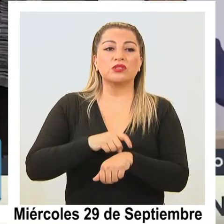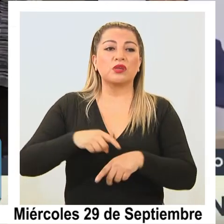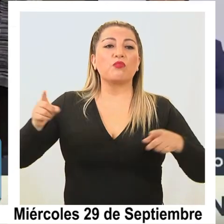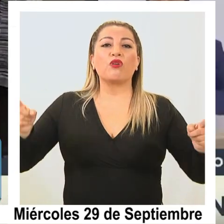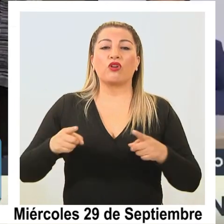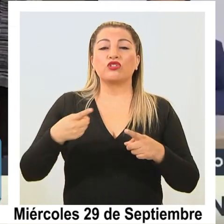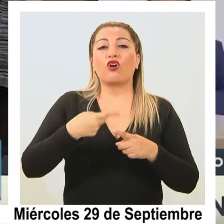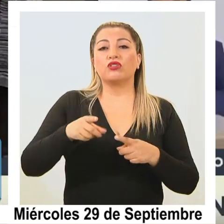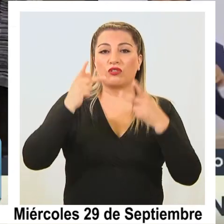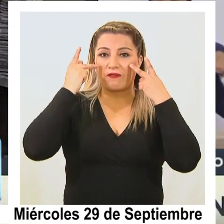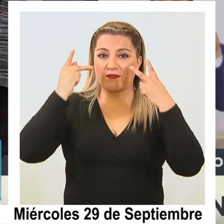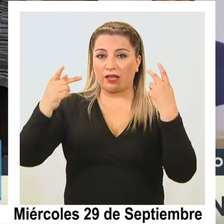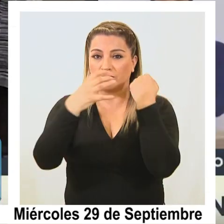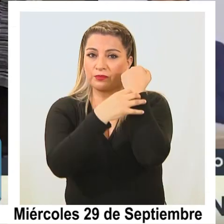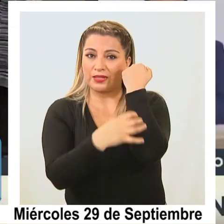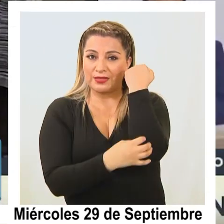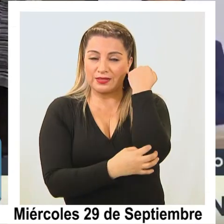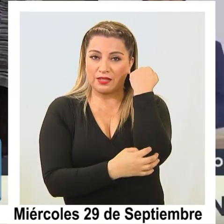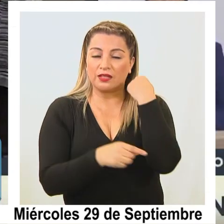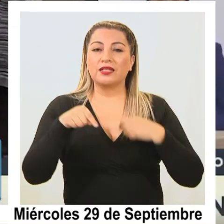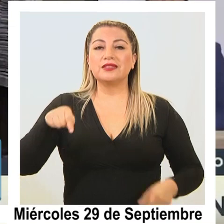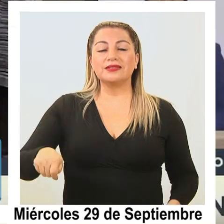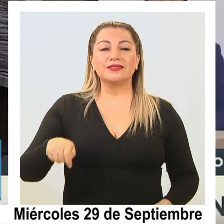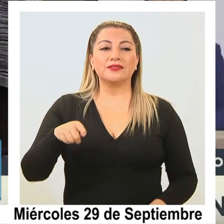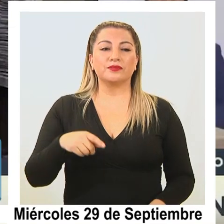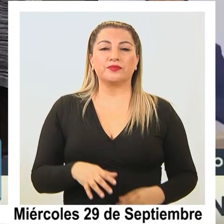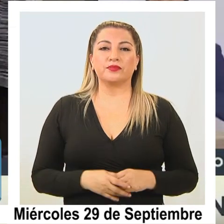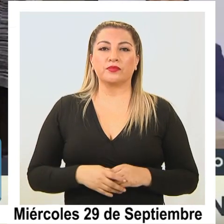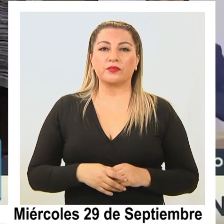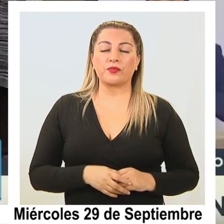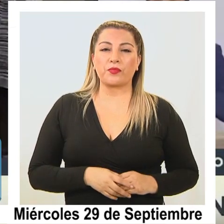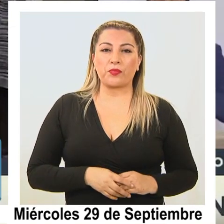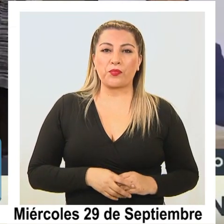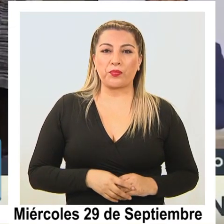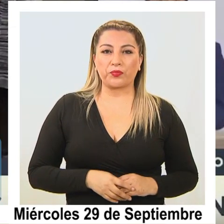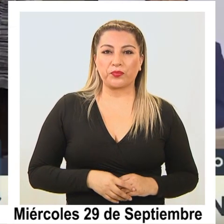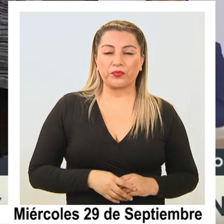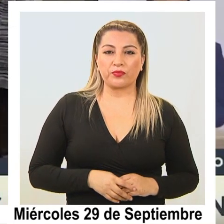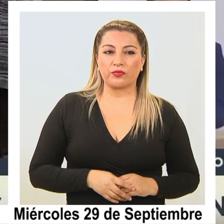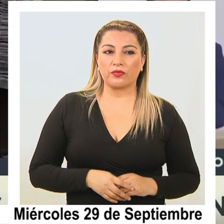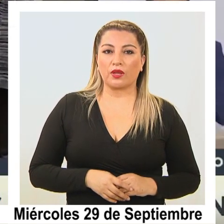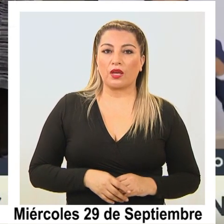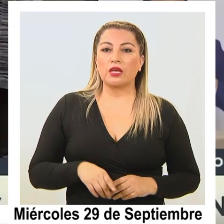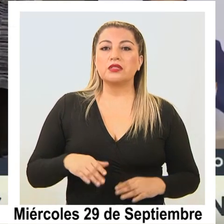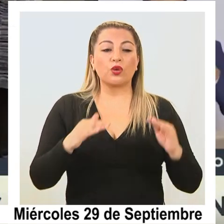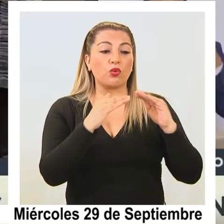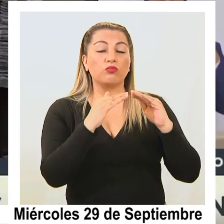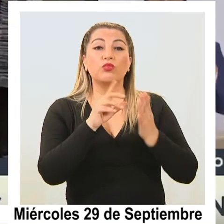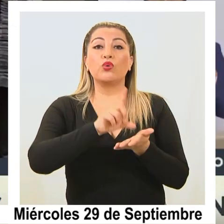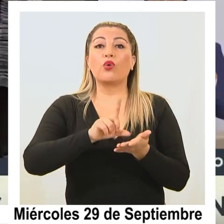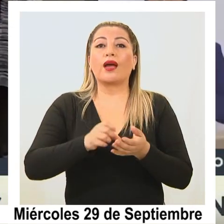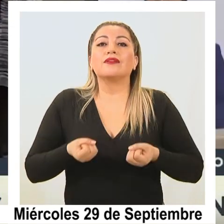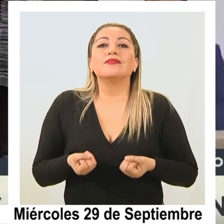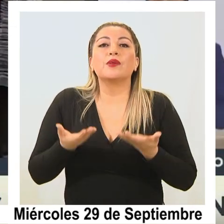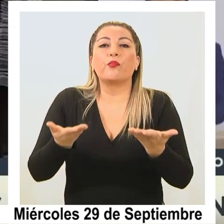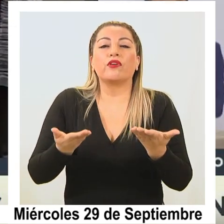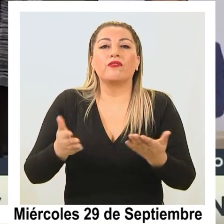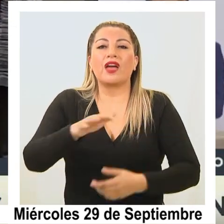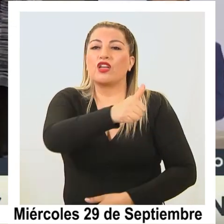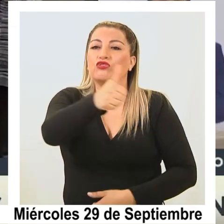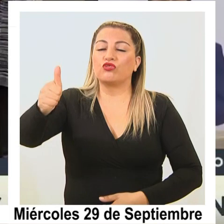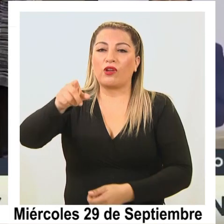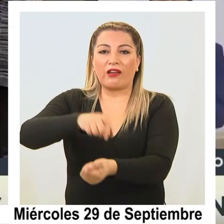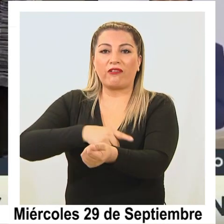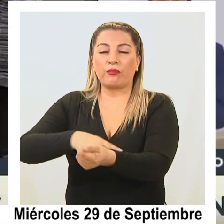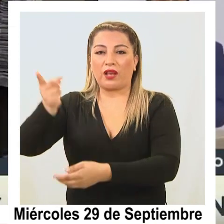a otros lugares de Chile. Este es un dispositivo que tiene que estar disponible para todas las familias que ingresen al